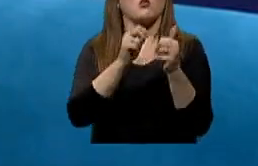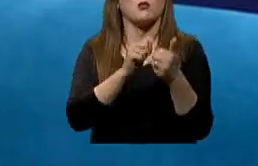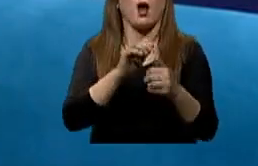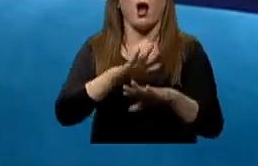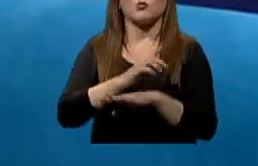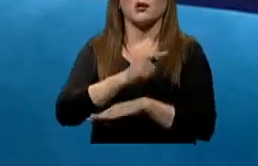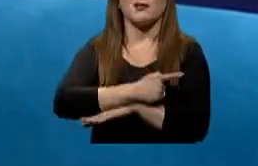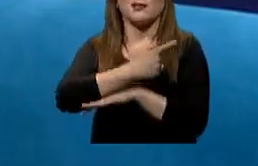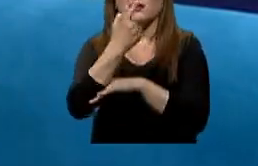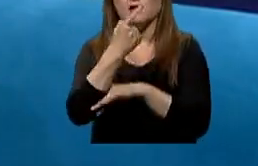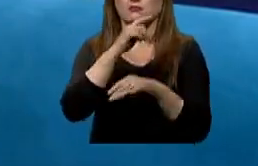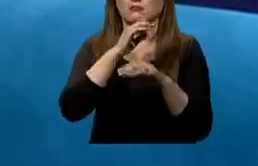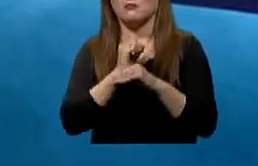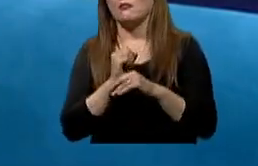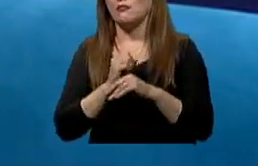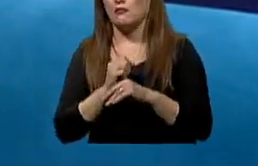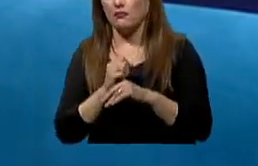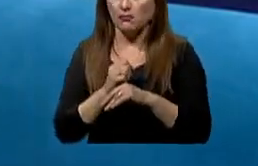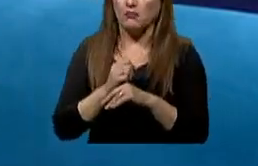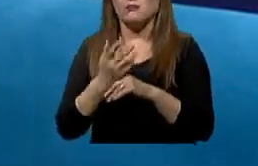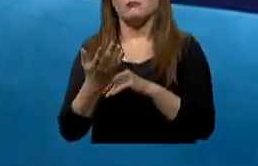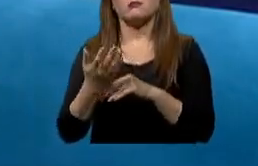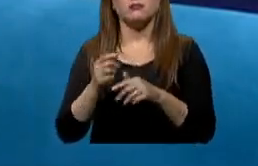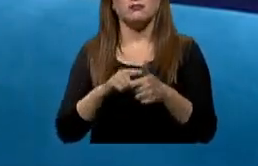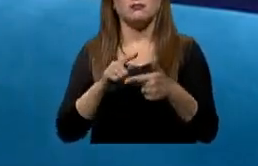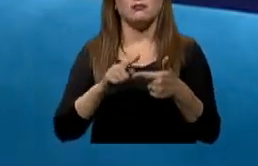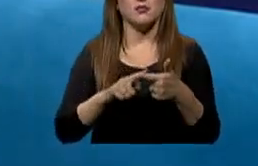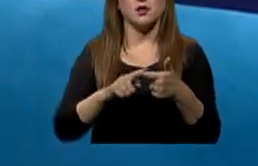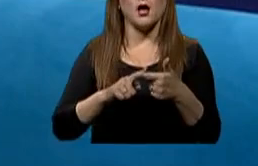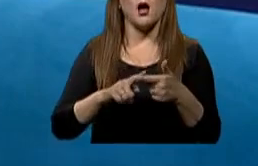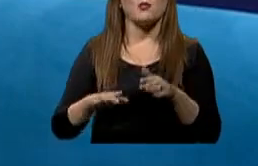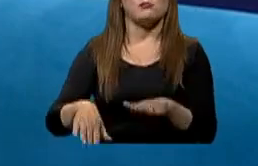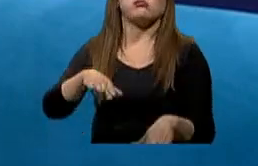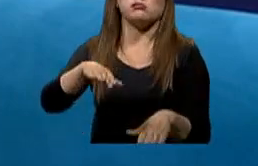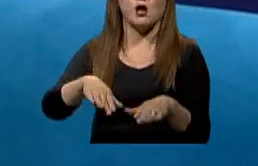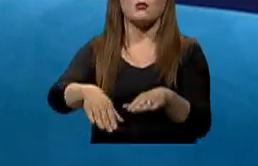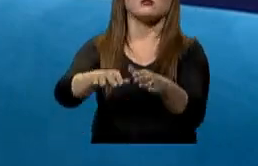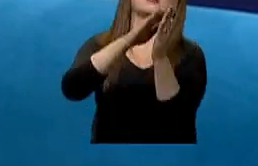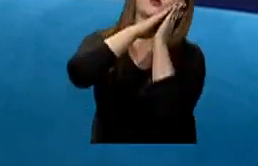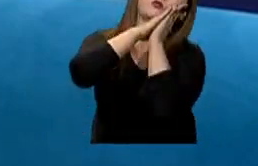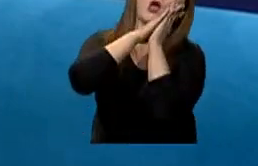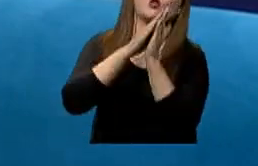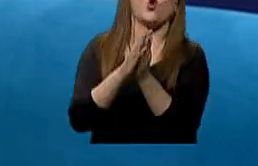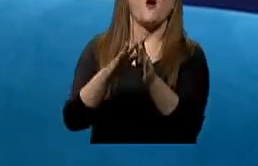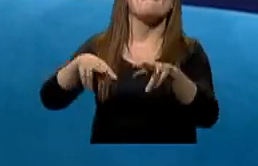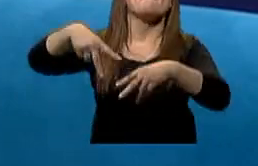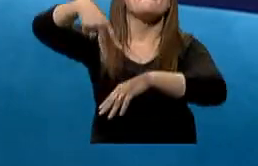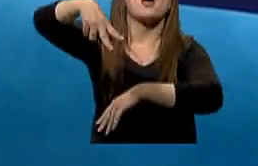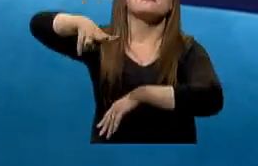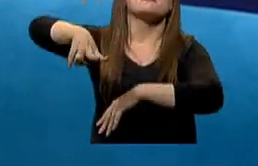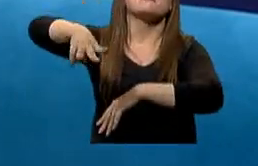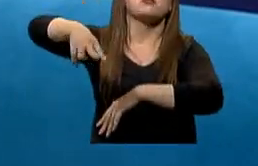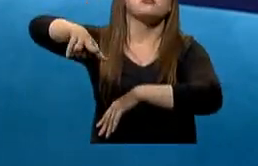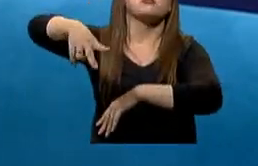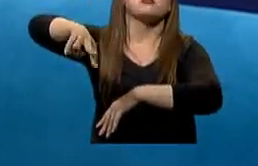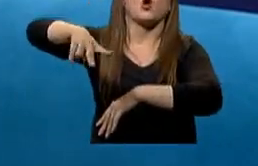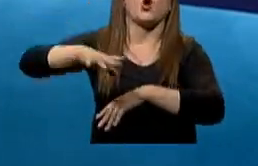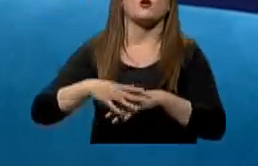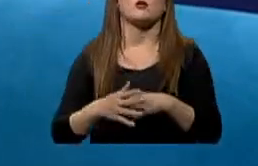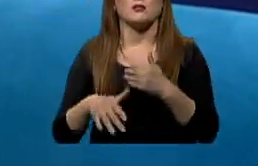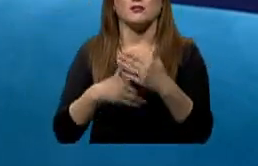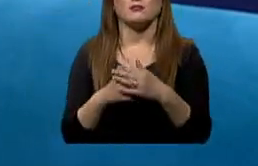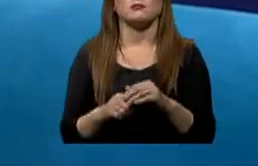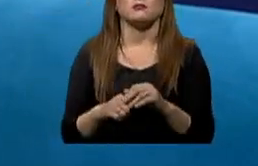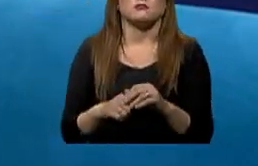Lo que decía, amnia del sueño, síndrome de pieles inquietas, movimiento periódico de las extremidades. Y el otro